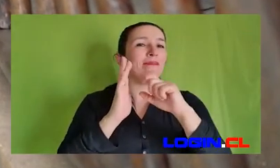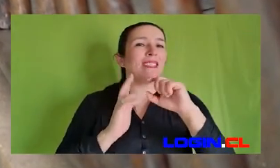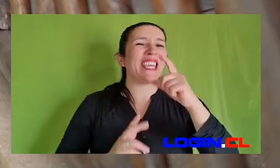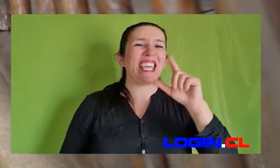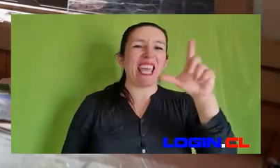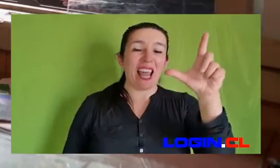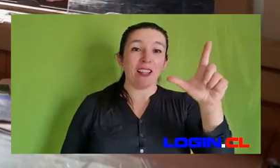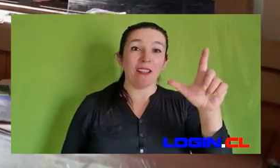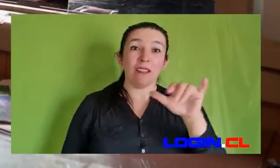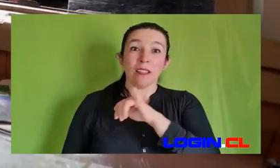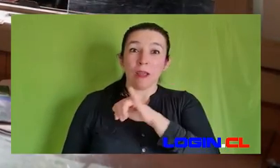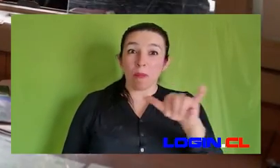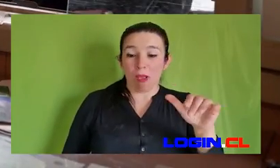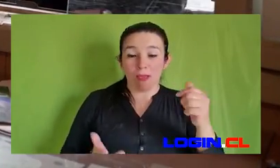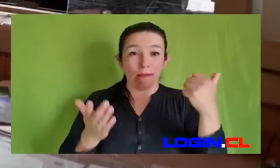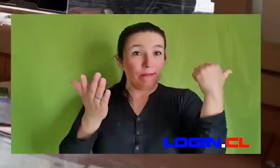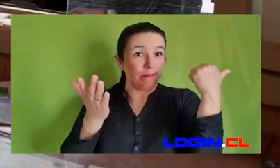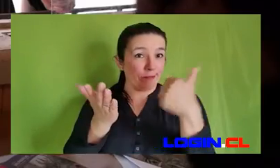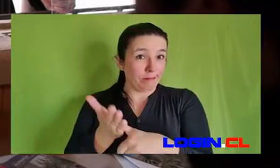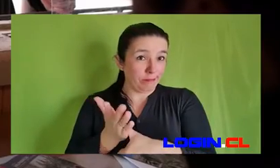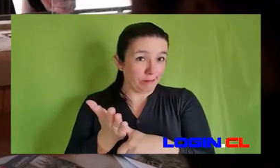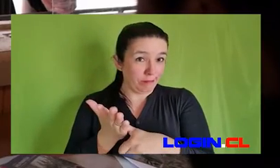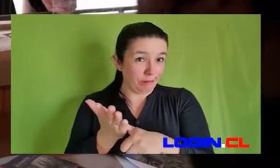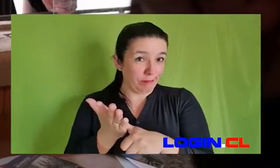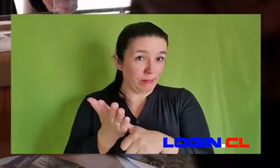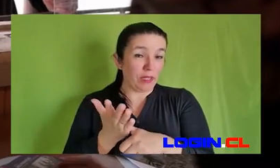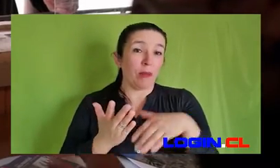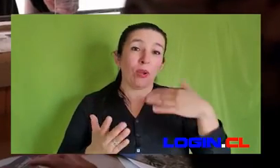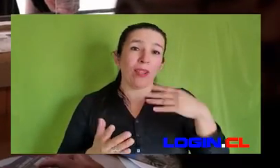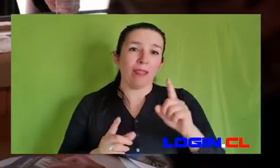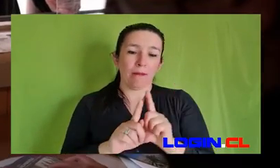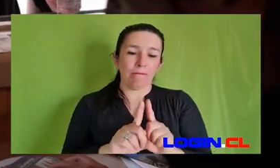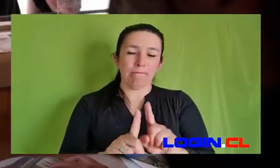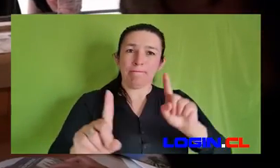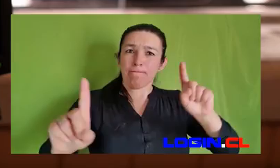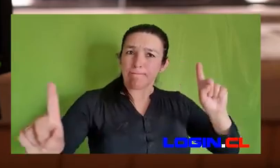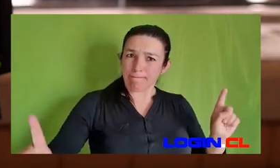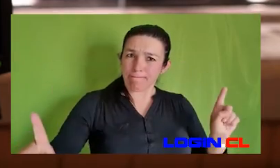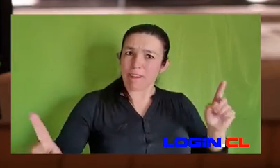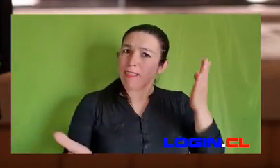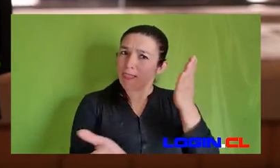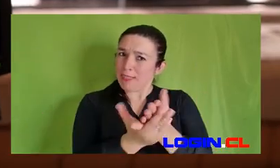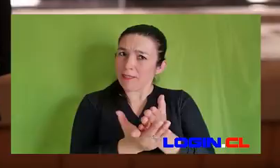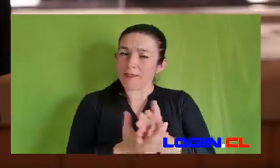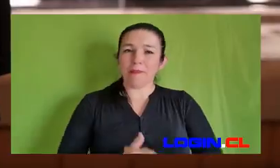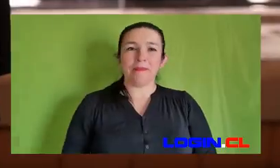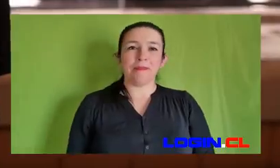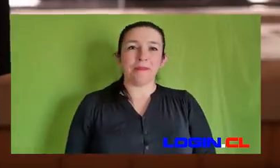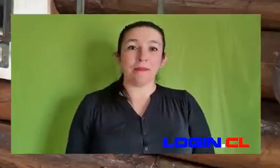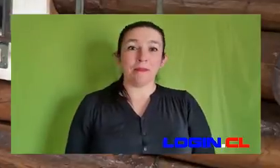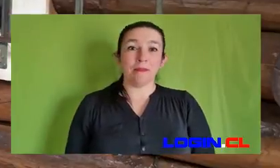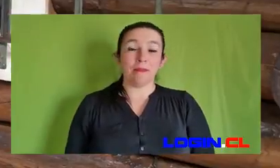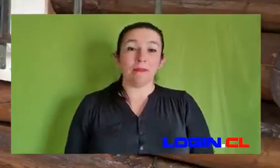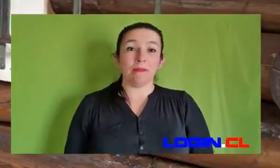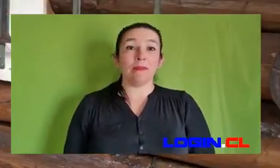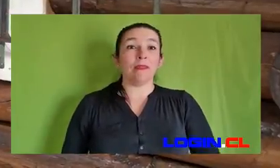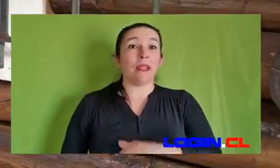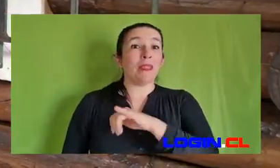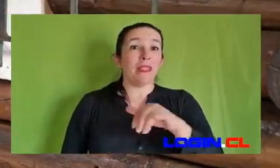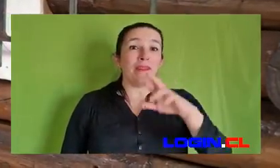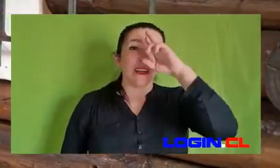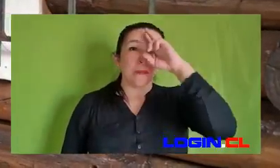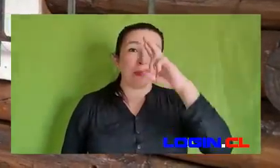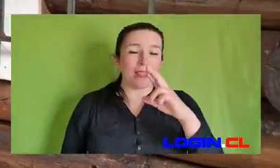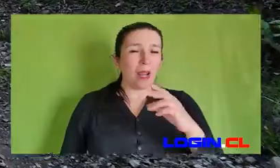gel. Y finalmente se deberá registrar con su cédula de identidad, manteniendo la distancia social obligatoria. A su vez,